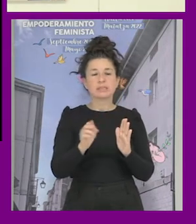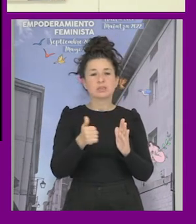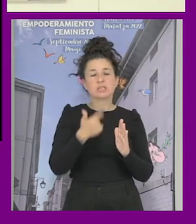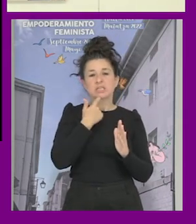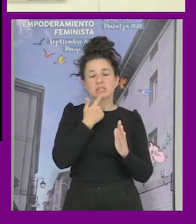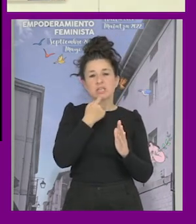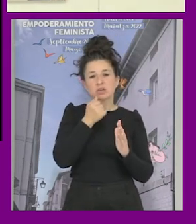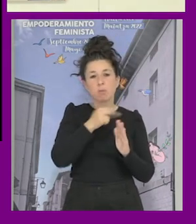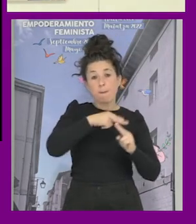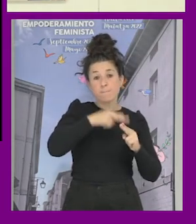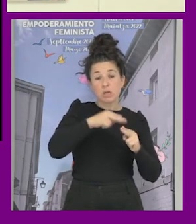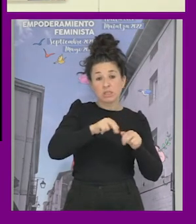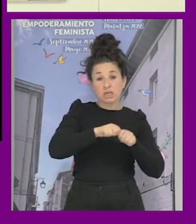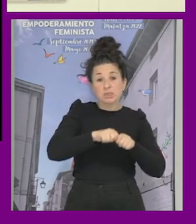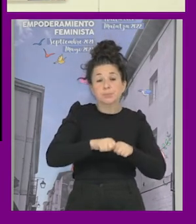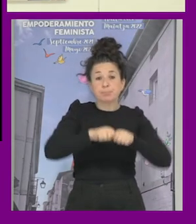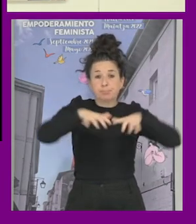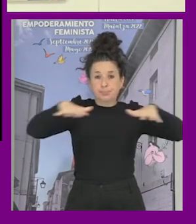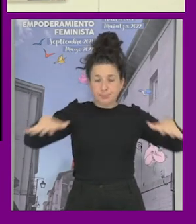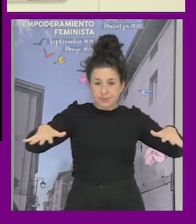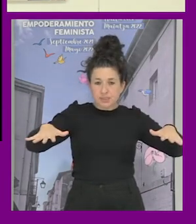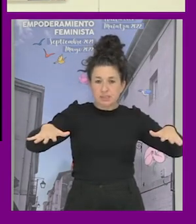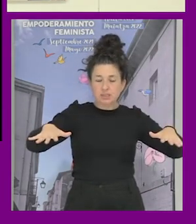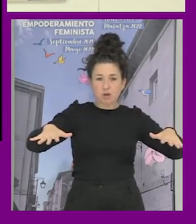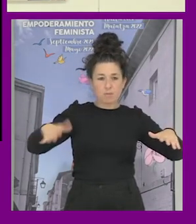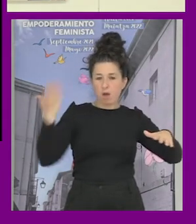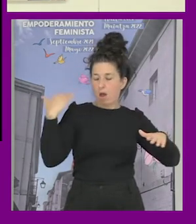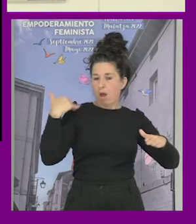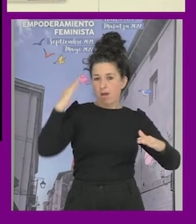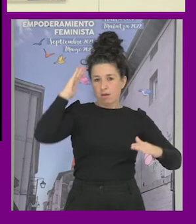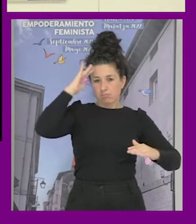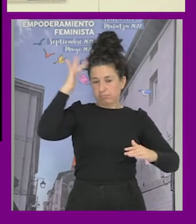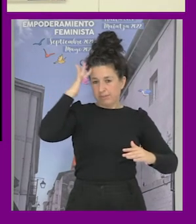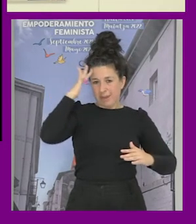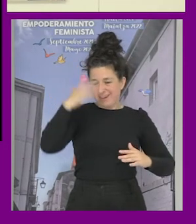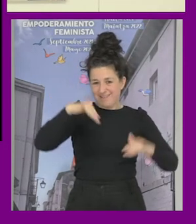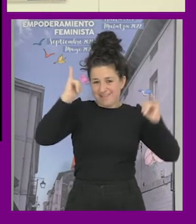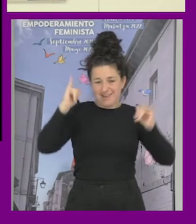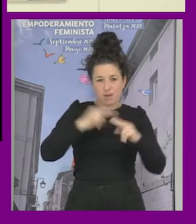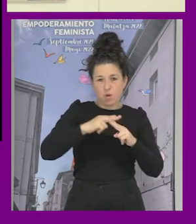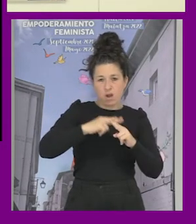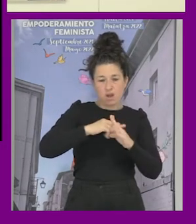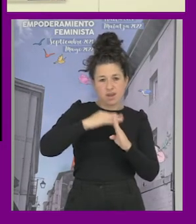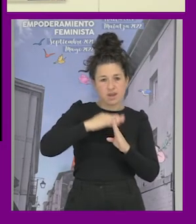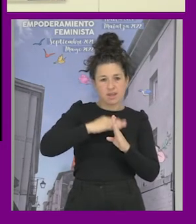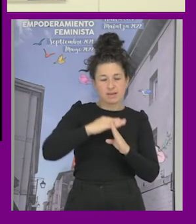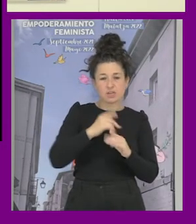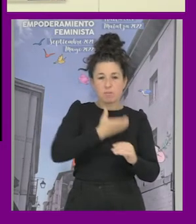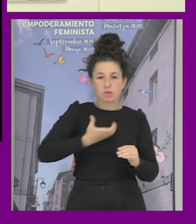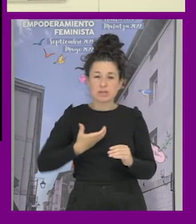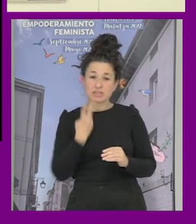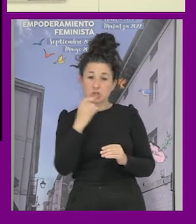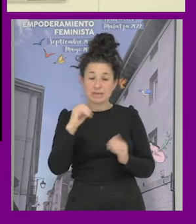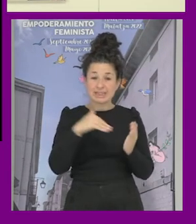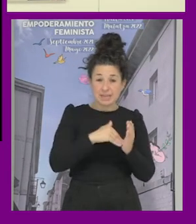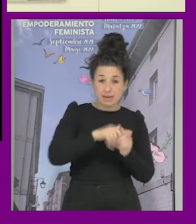territorial de estas políticas a un nivel que era impensable en aquel momento vale de repente cada ayuntamiento además de 20.000 habitantes